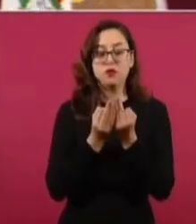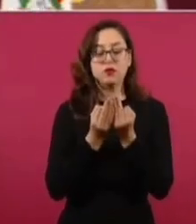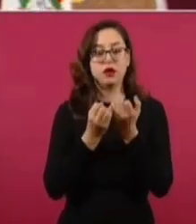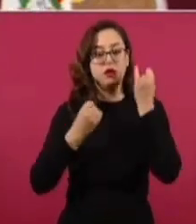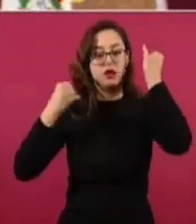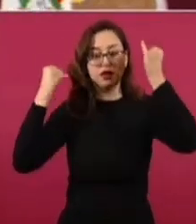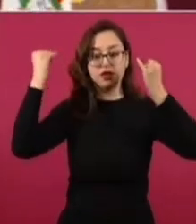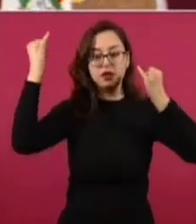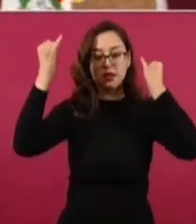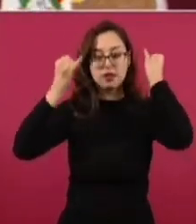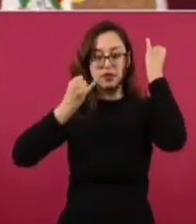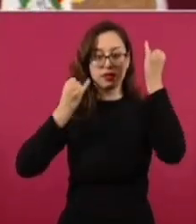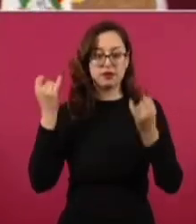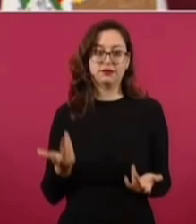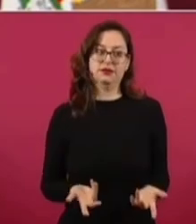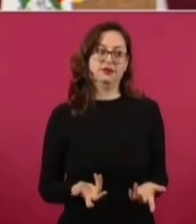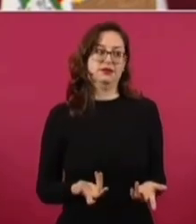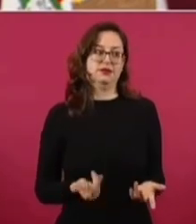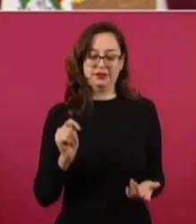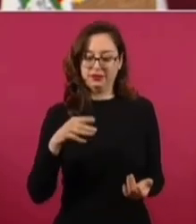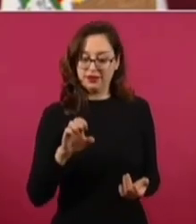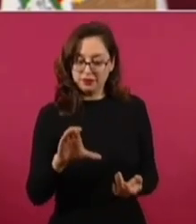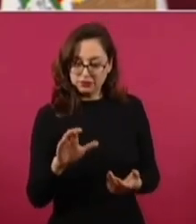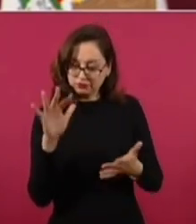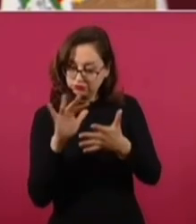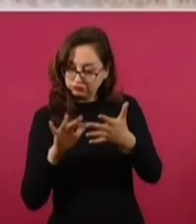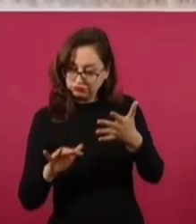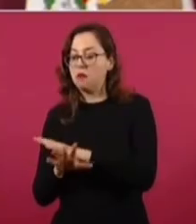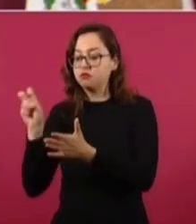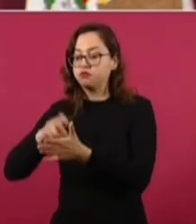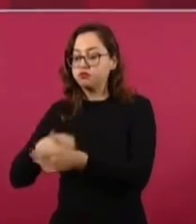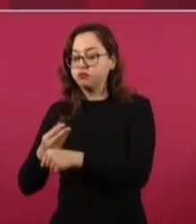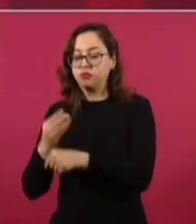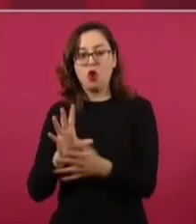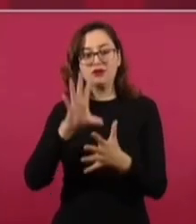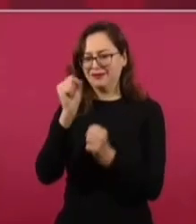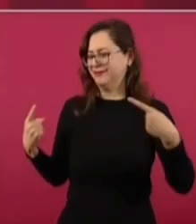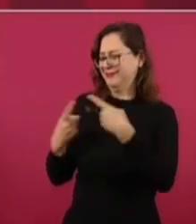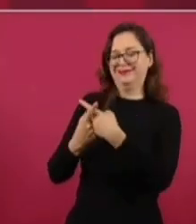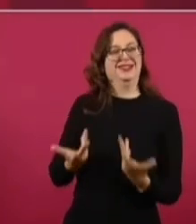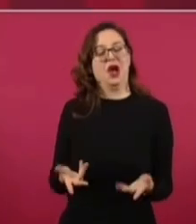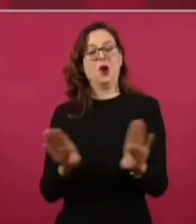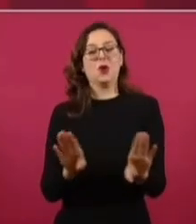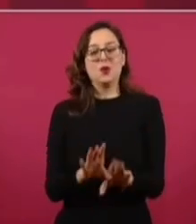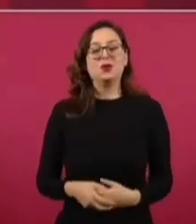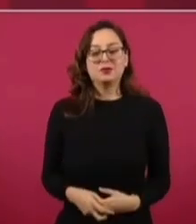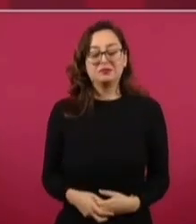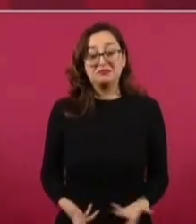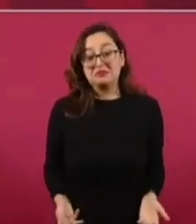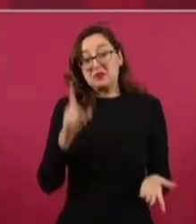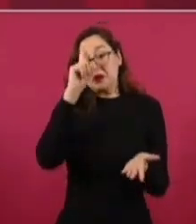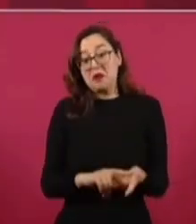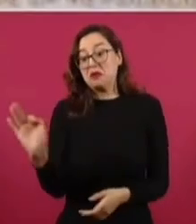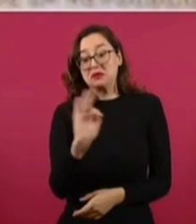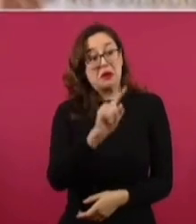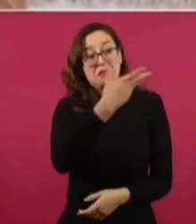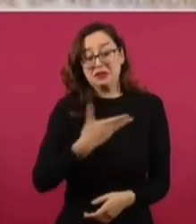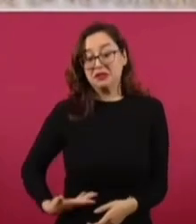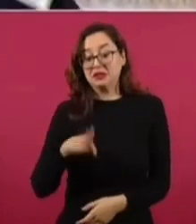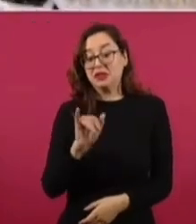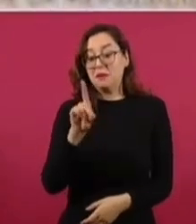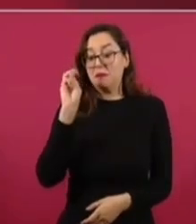cuando en el cuerpo del tratado, está claro. Y estoy seguro que ni lo sabe el presidente Biden. Si estoy